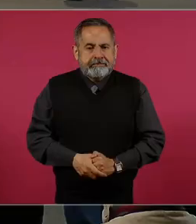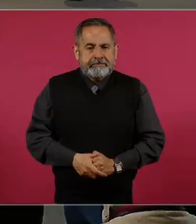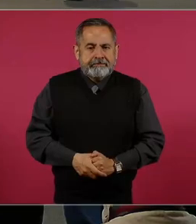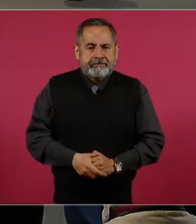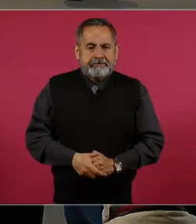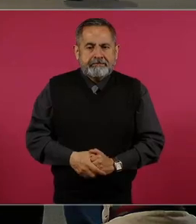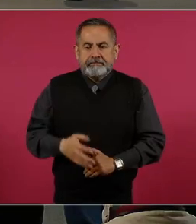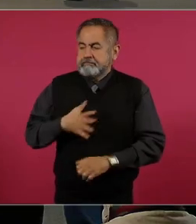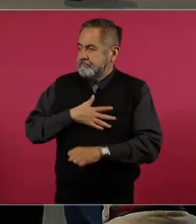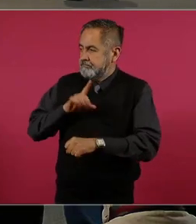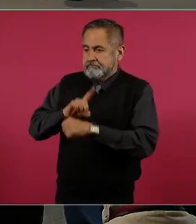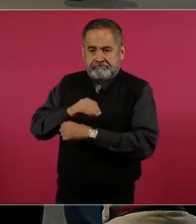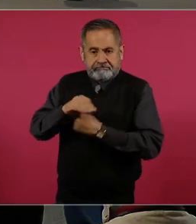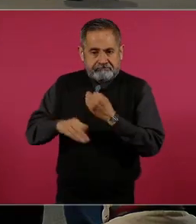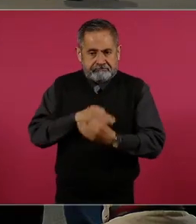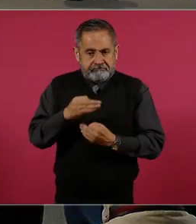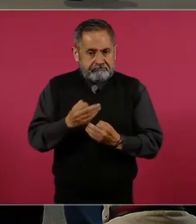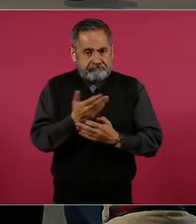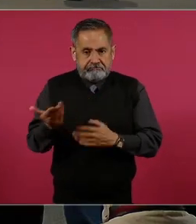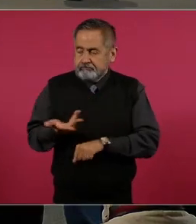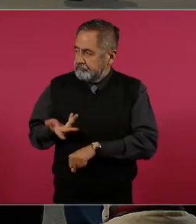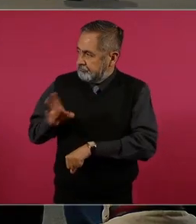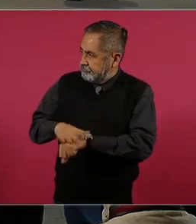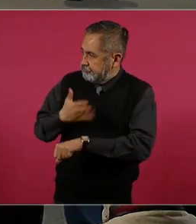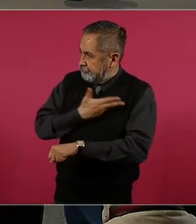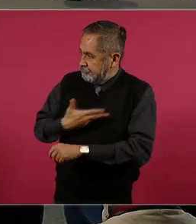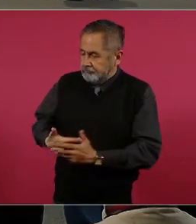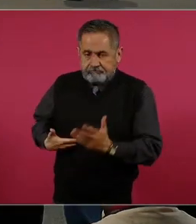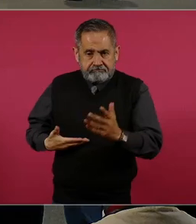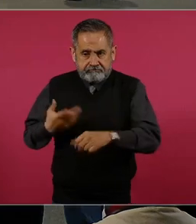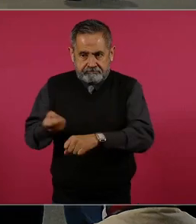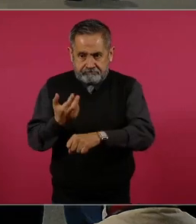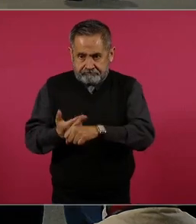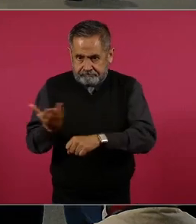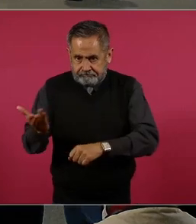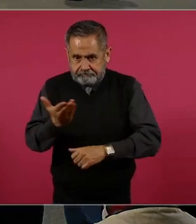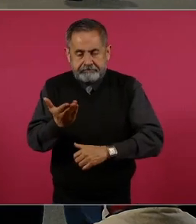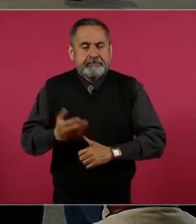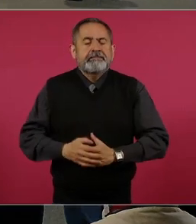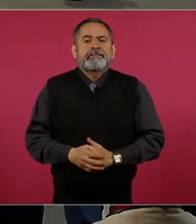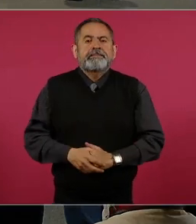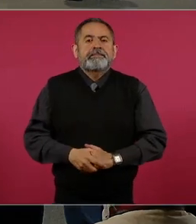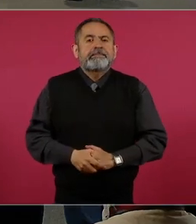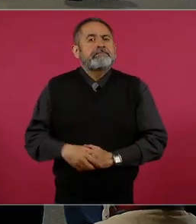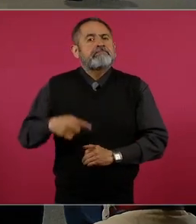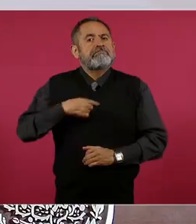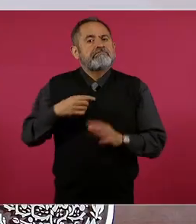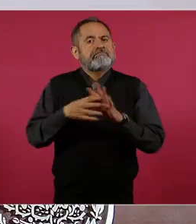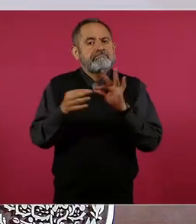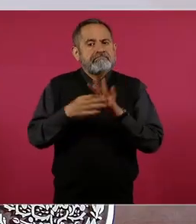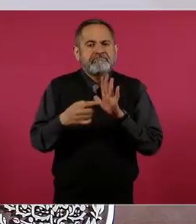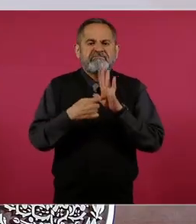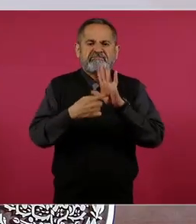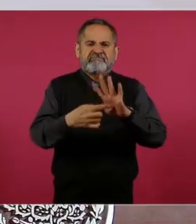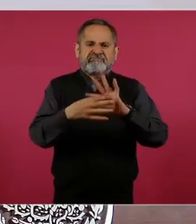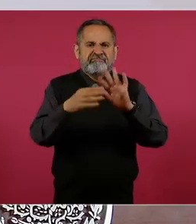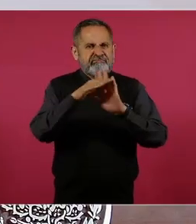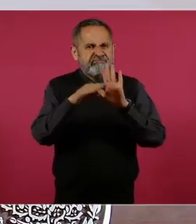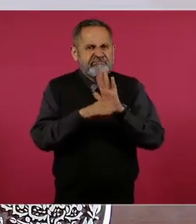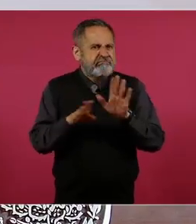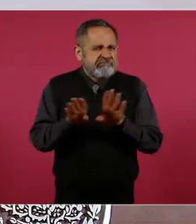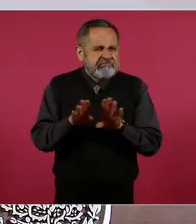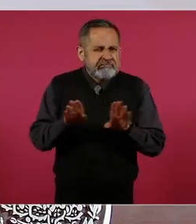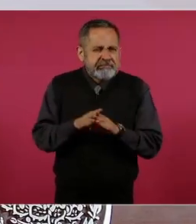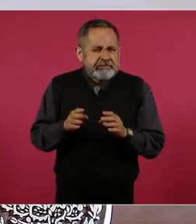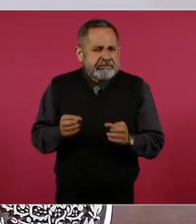Buenos días a todas y a Con su permiso, presidente, secretario. Yo voy a exponer acerca de la